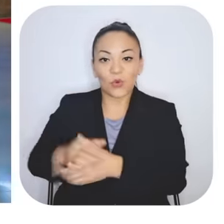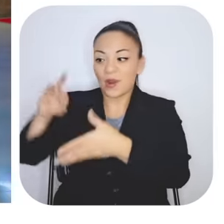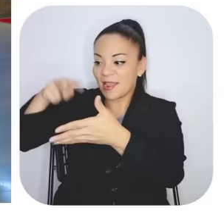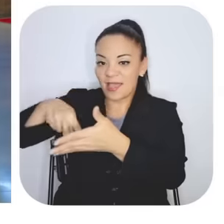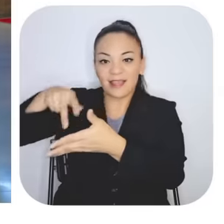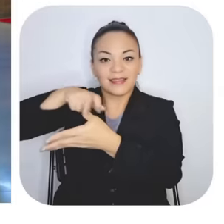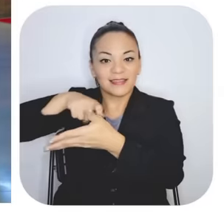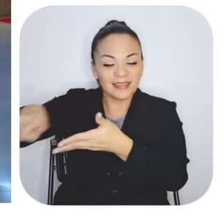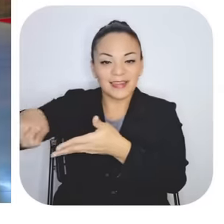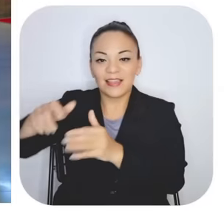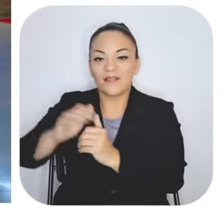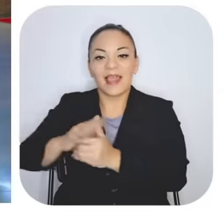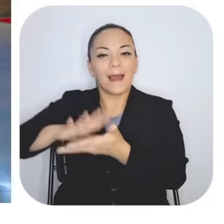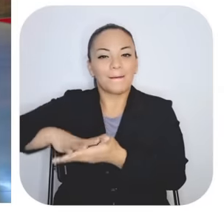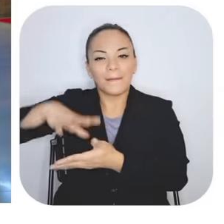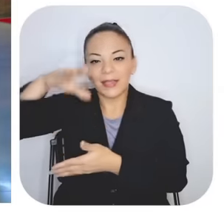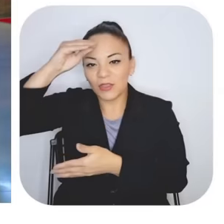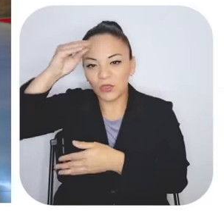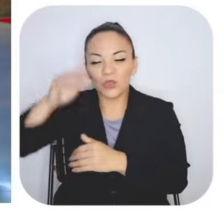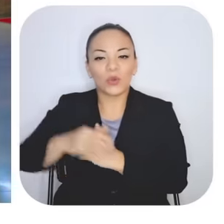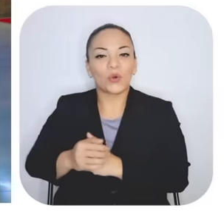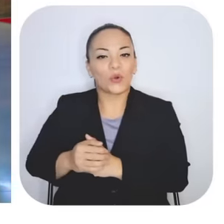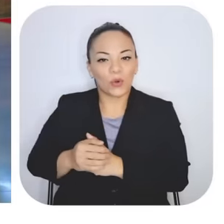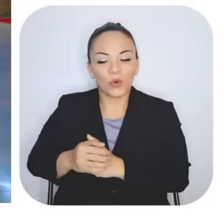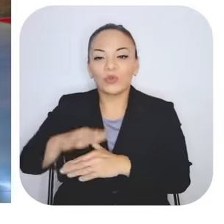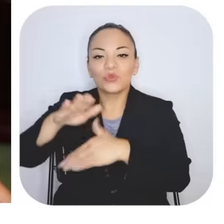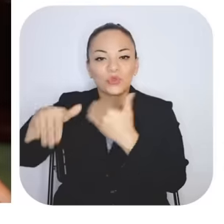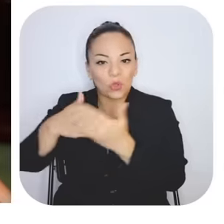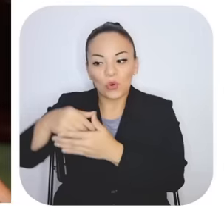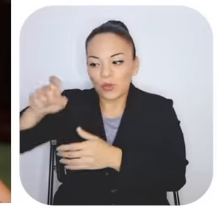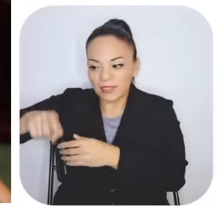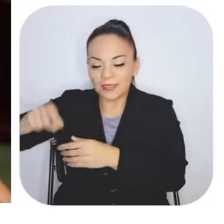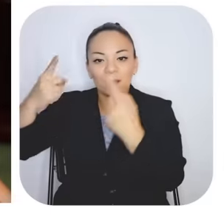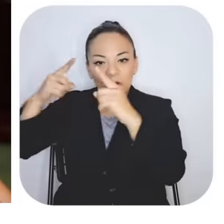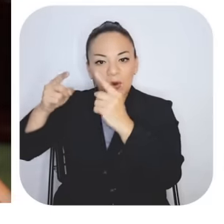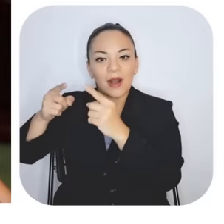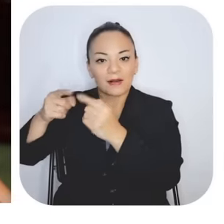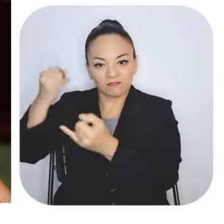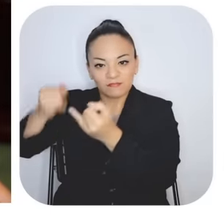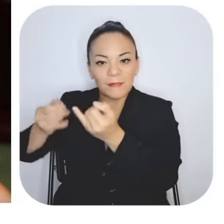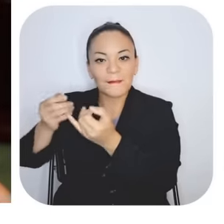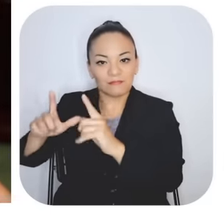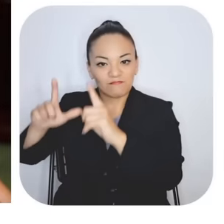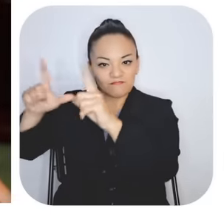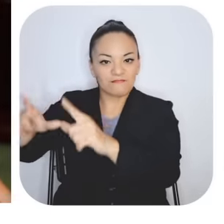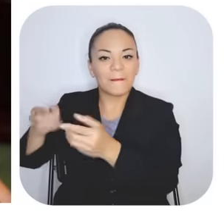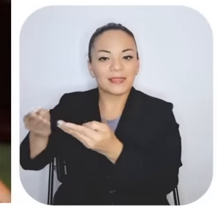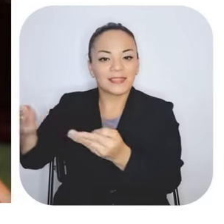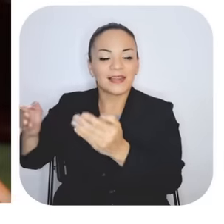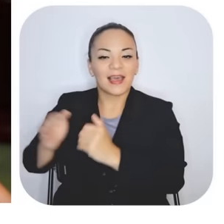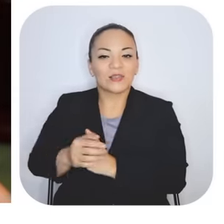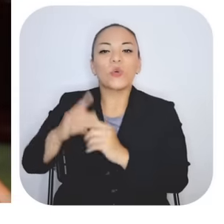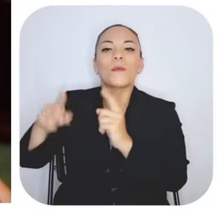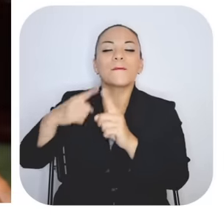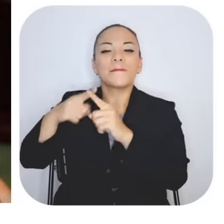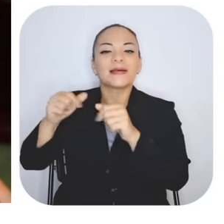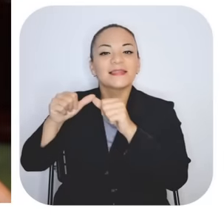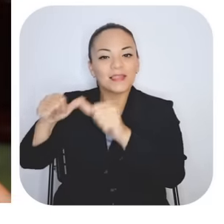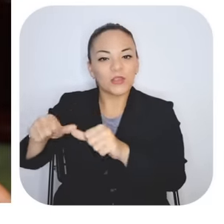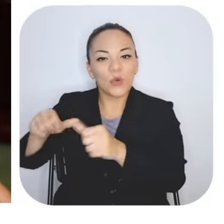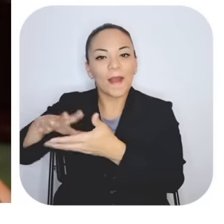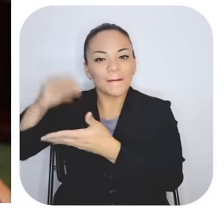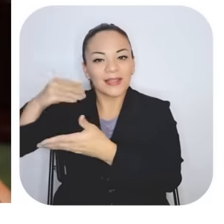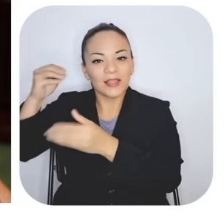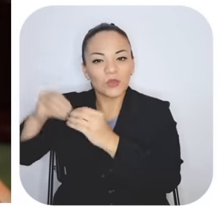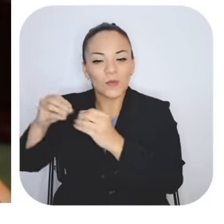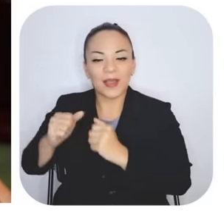Lee, escribe, aprendió lo que tiene que aprender alguien para sacar el bachillerato. Ajá. Y además se siguió formando.